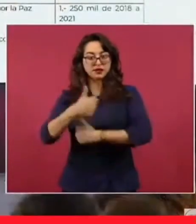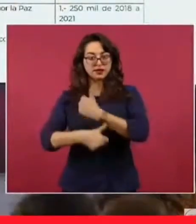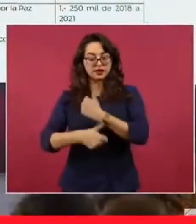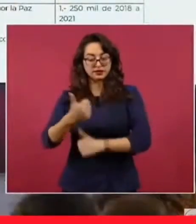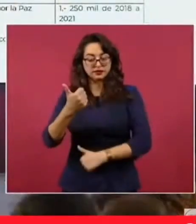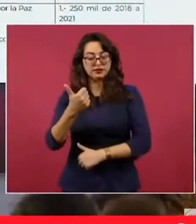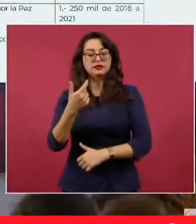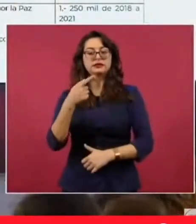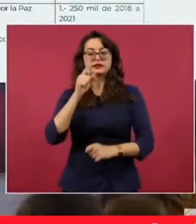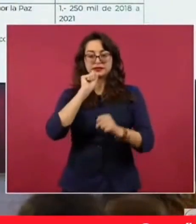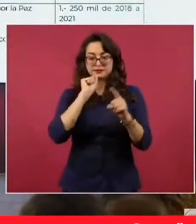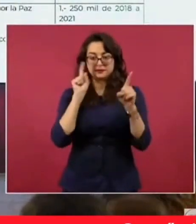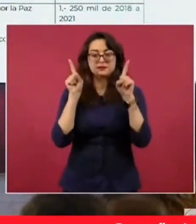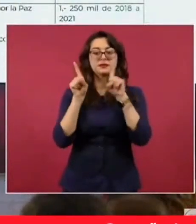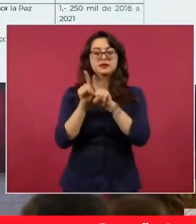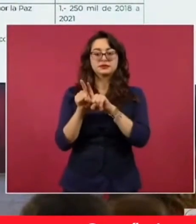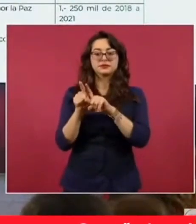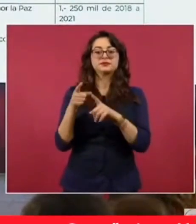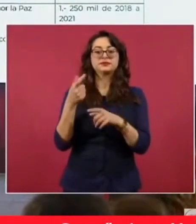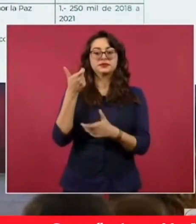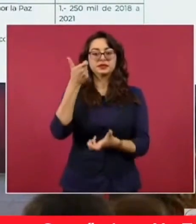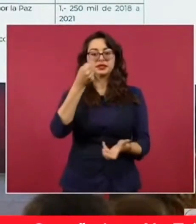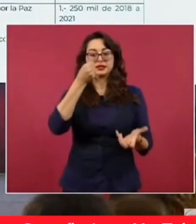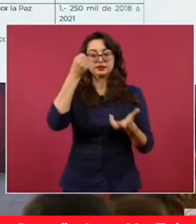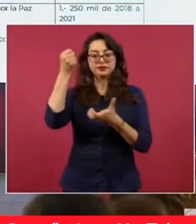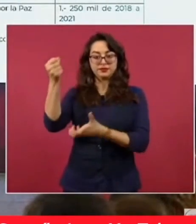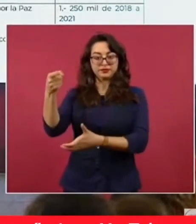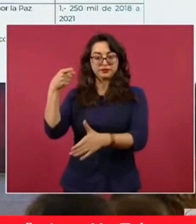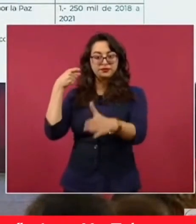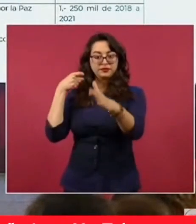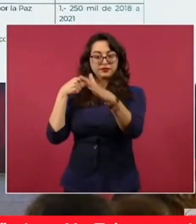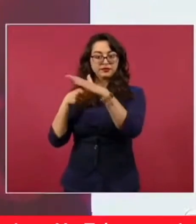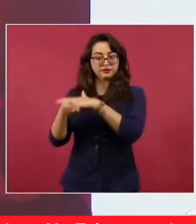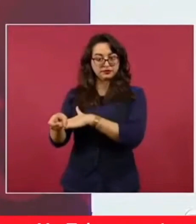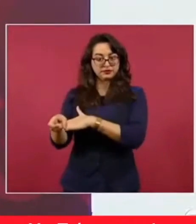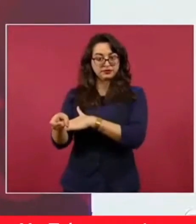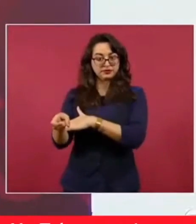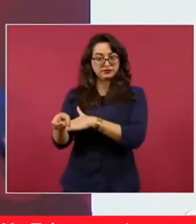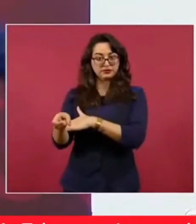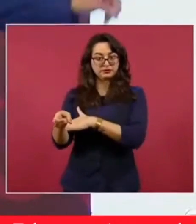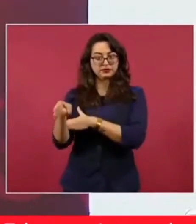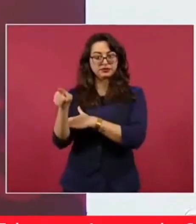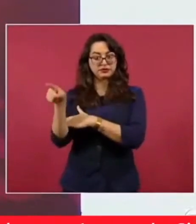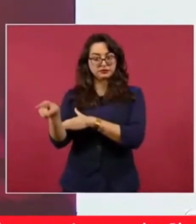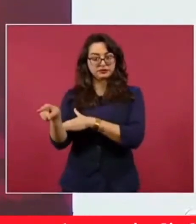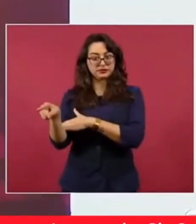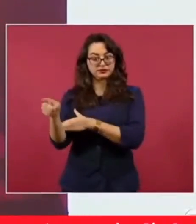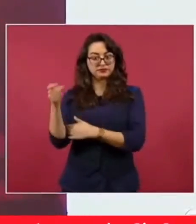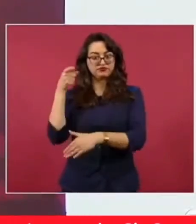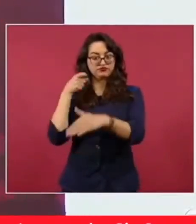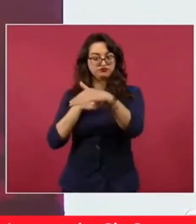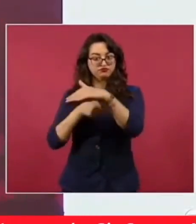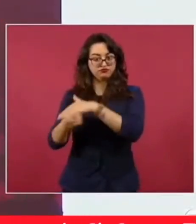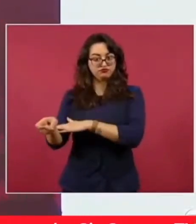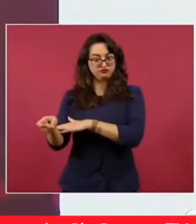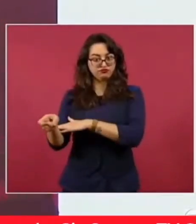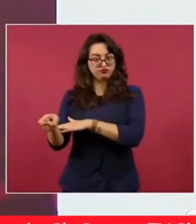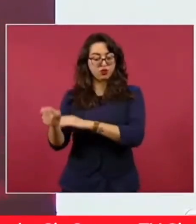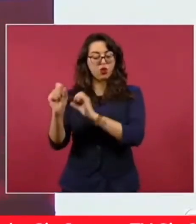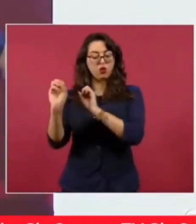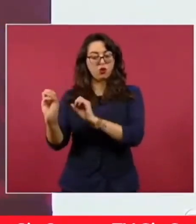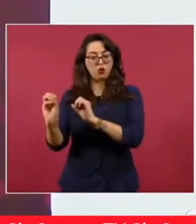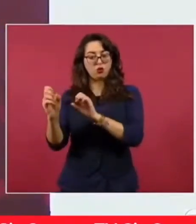Estos ¿de dónde reciben dinero o son ellos los que entregan? El Instituto.